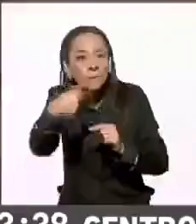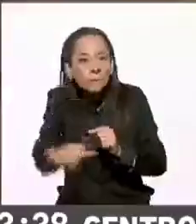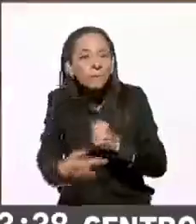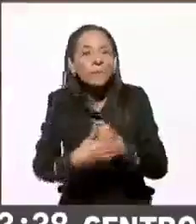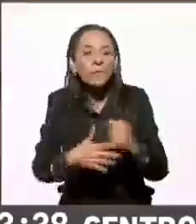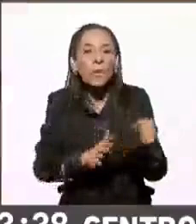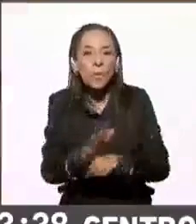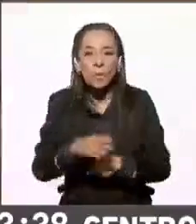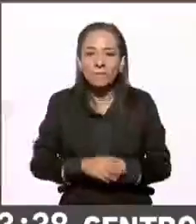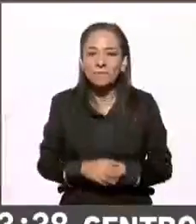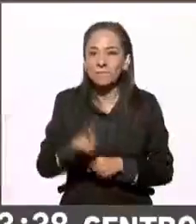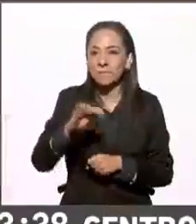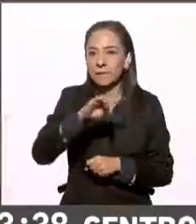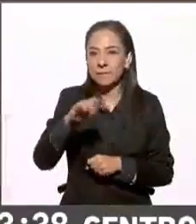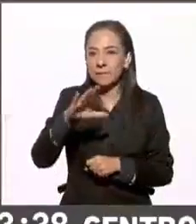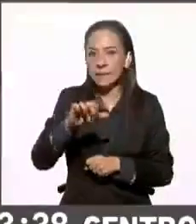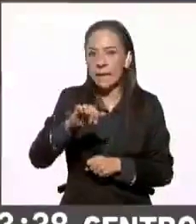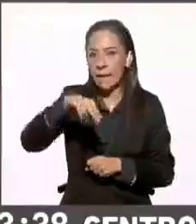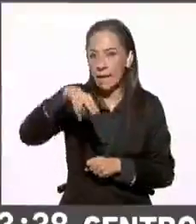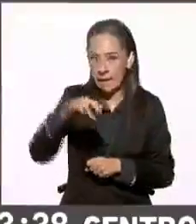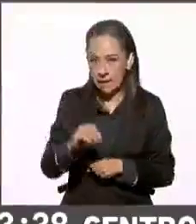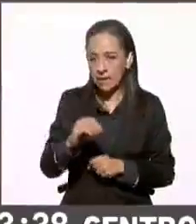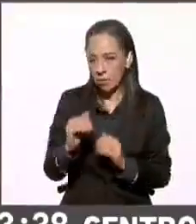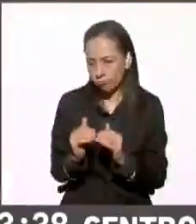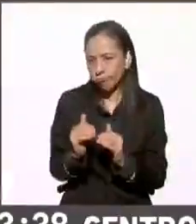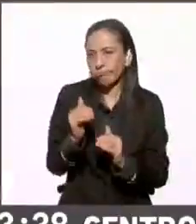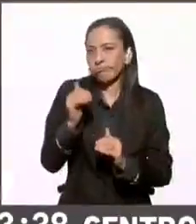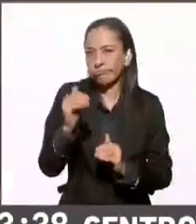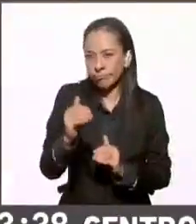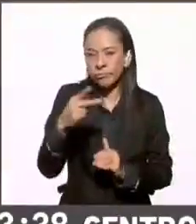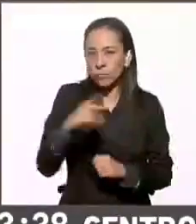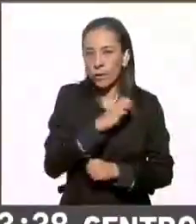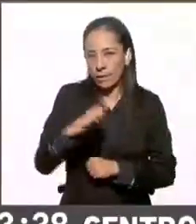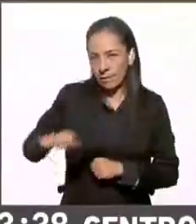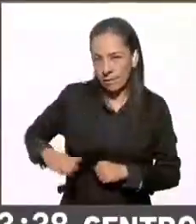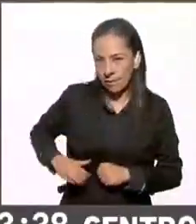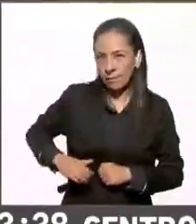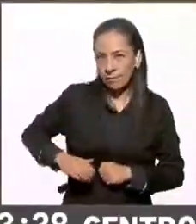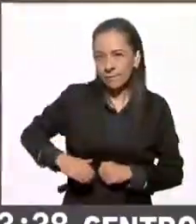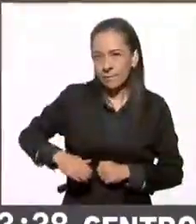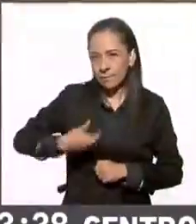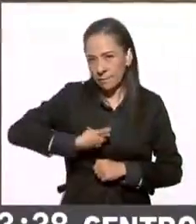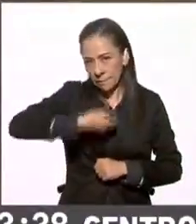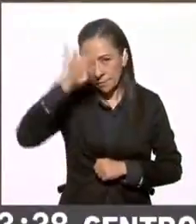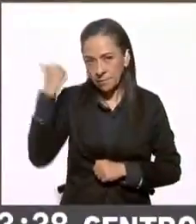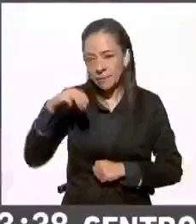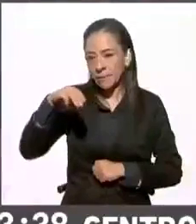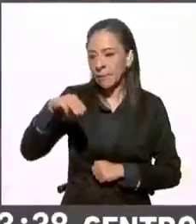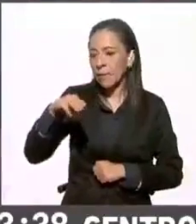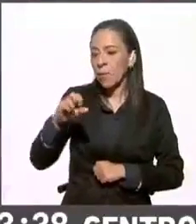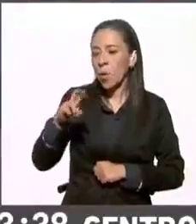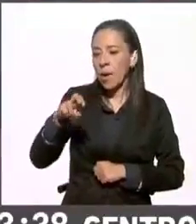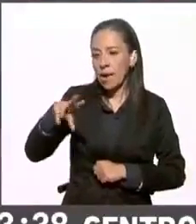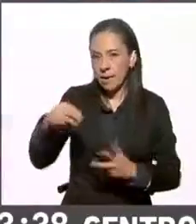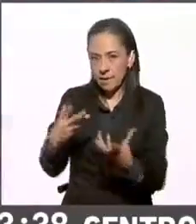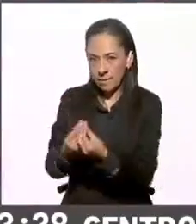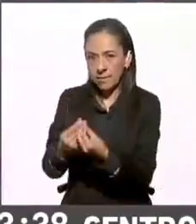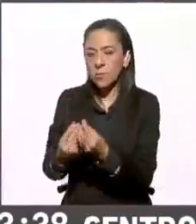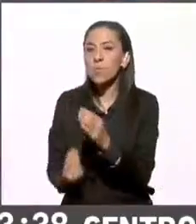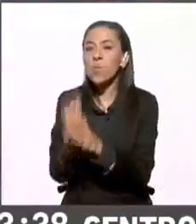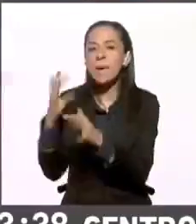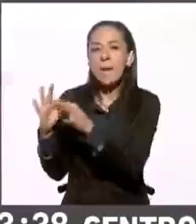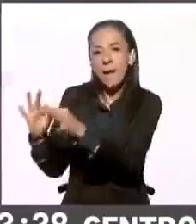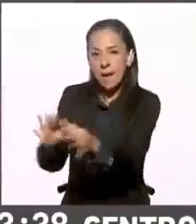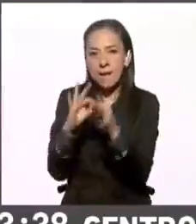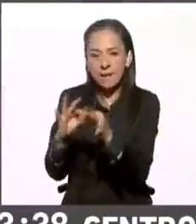ventaja a Elgira Vizcaíno con la candidatura de Morena y de Nueva Alianza sobre su más